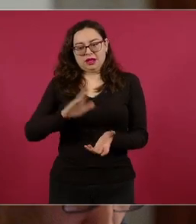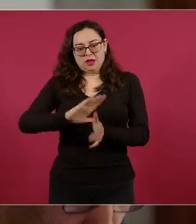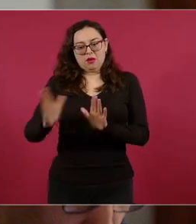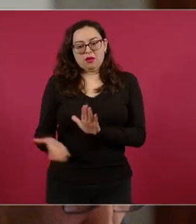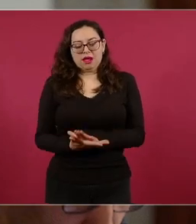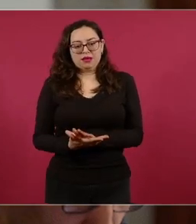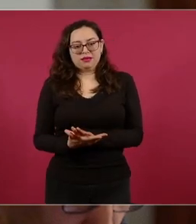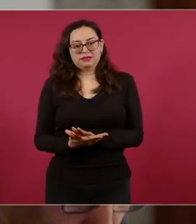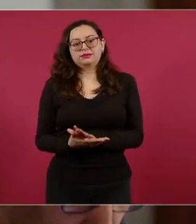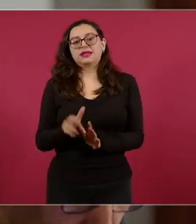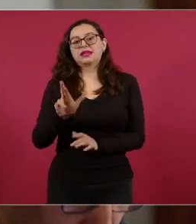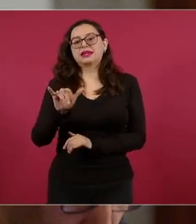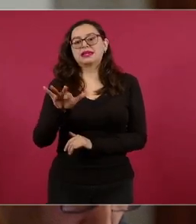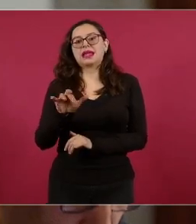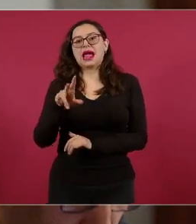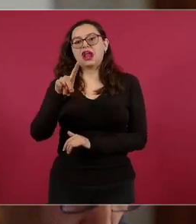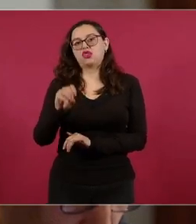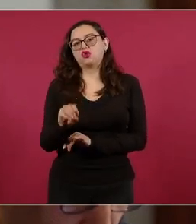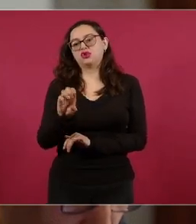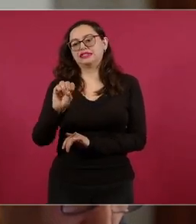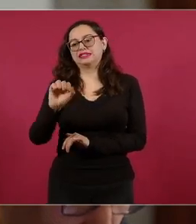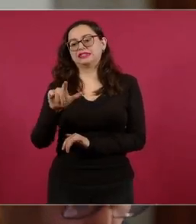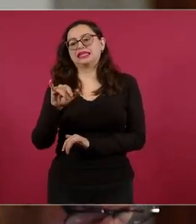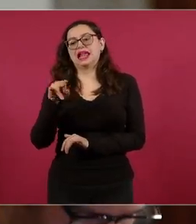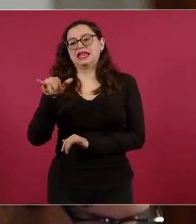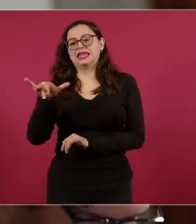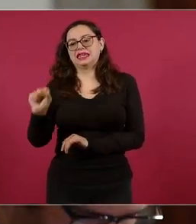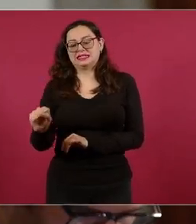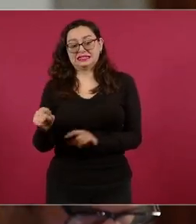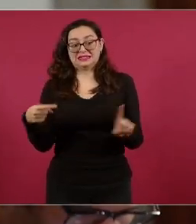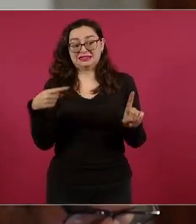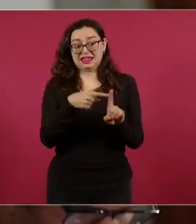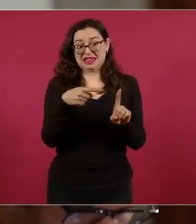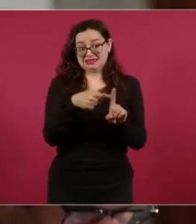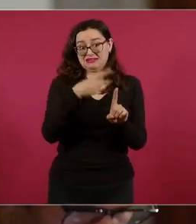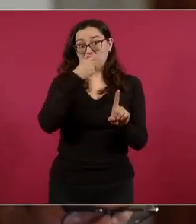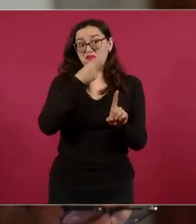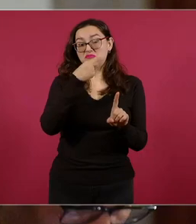pues también debe muchísimo, muchísimo a la hacienda pública.